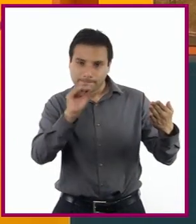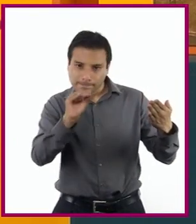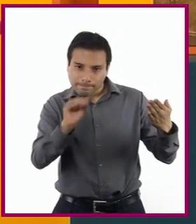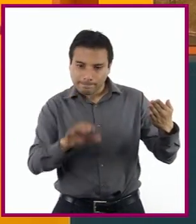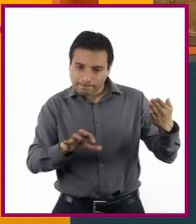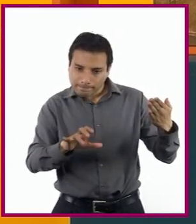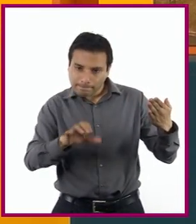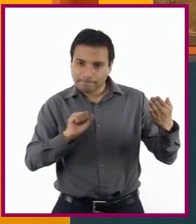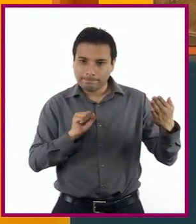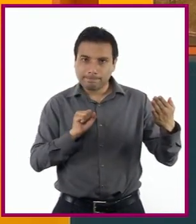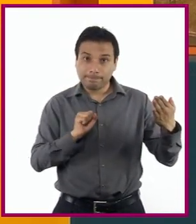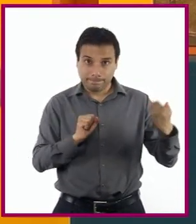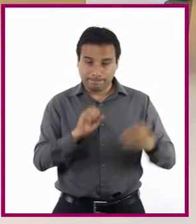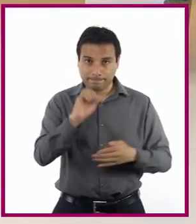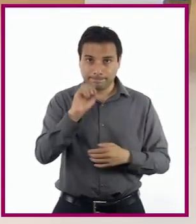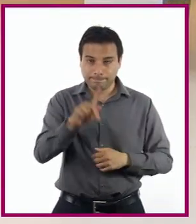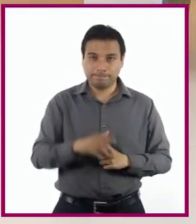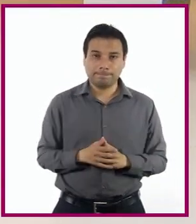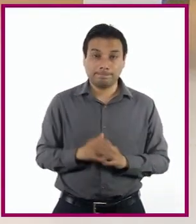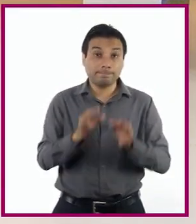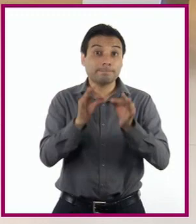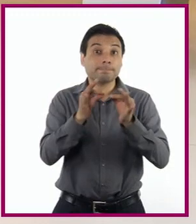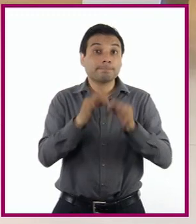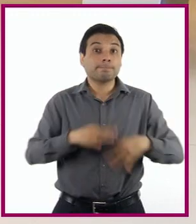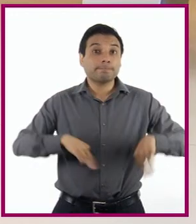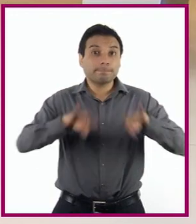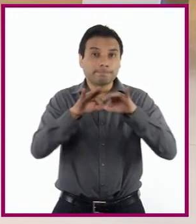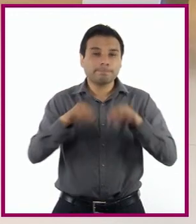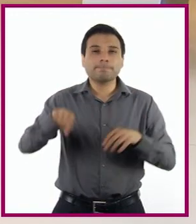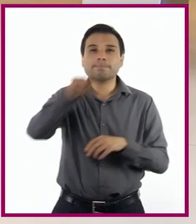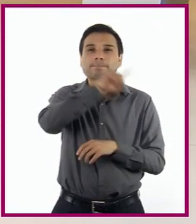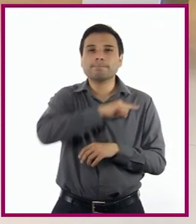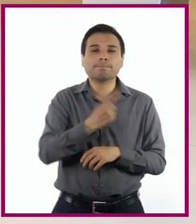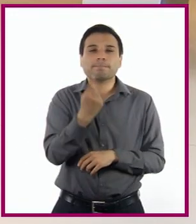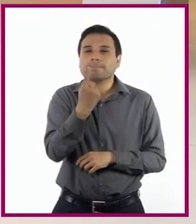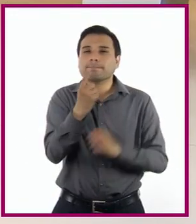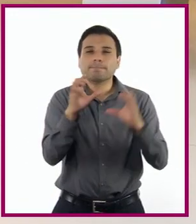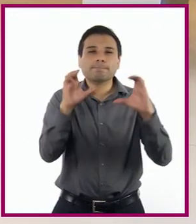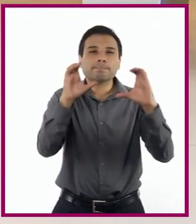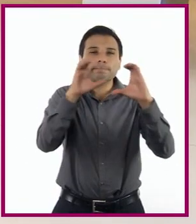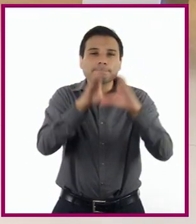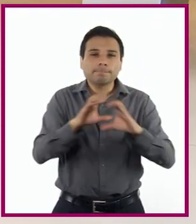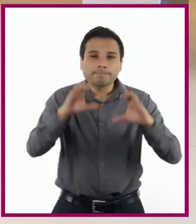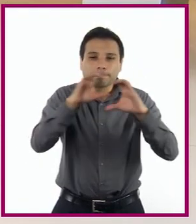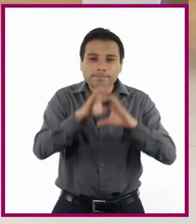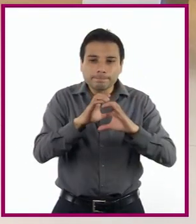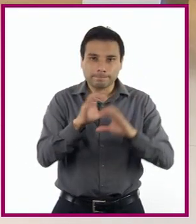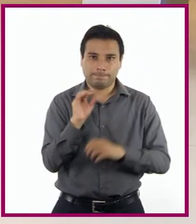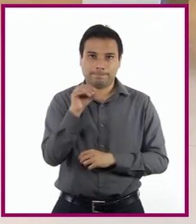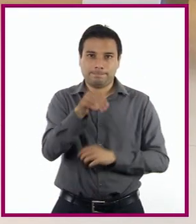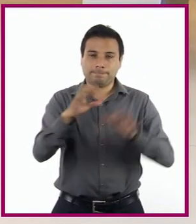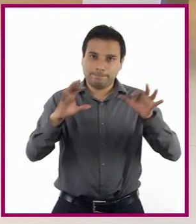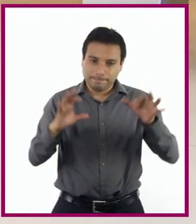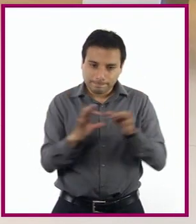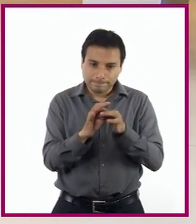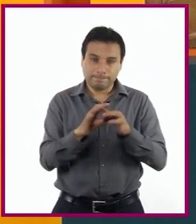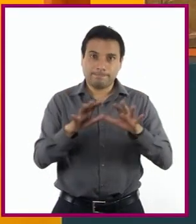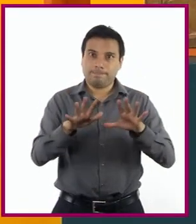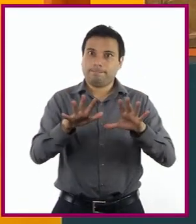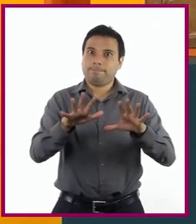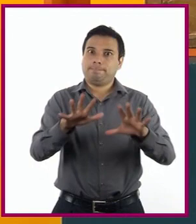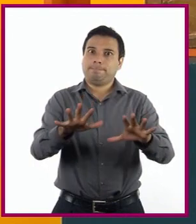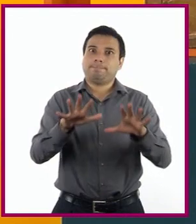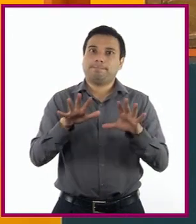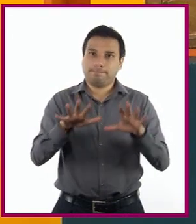fácil Es importante Que busquen Una pieza musical Que le dé realce A la imagen Que enfatice